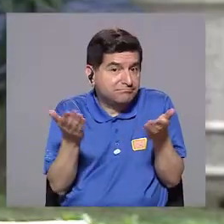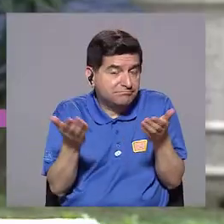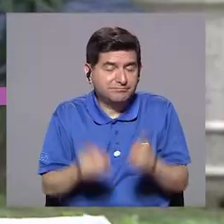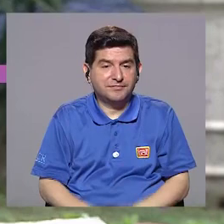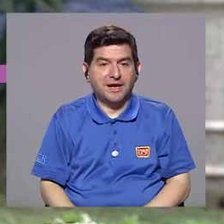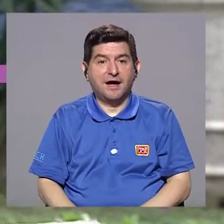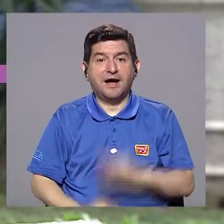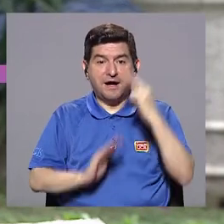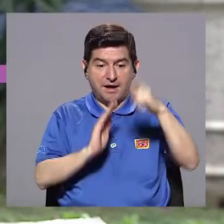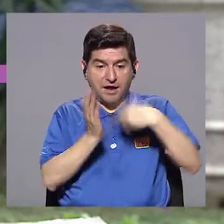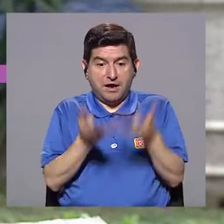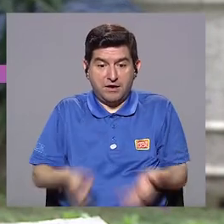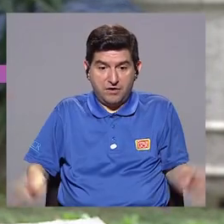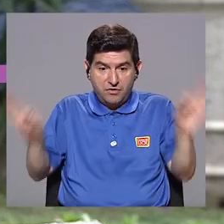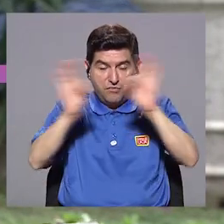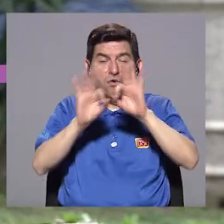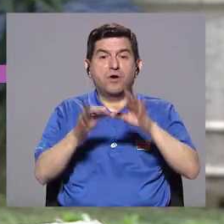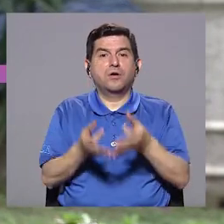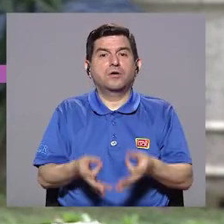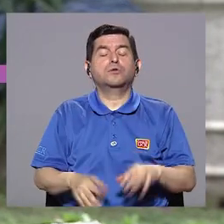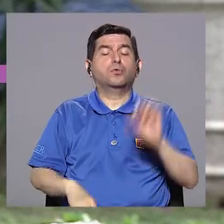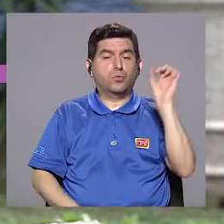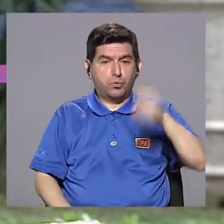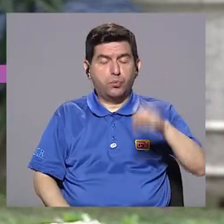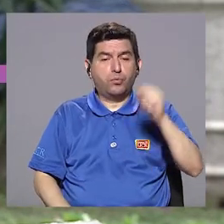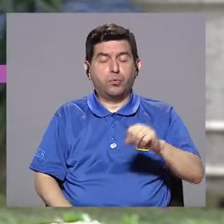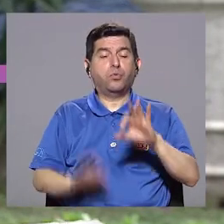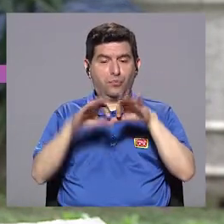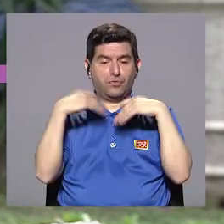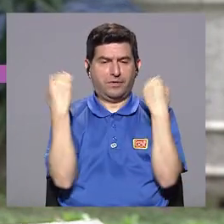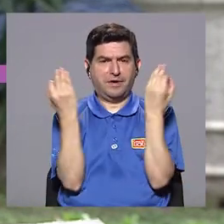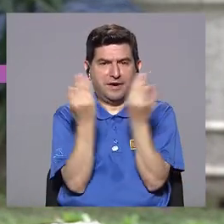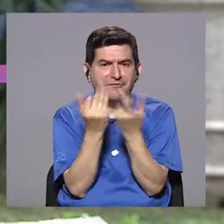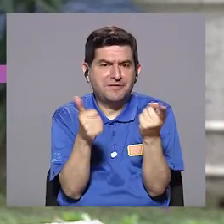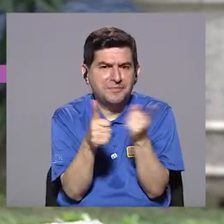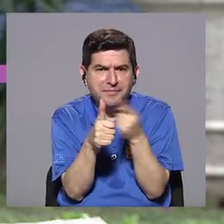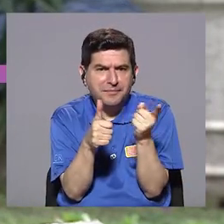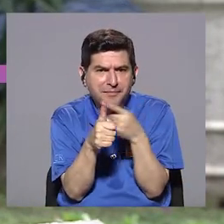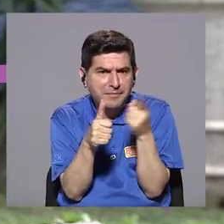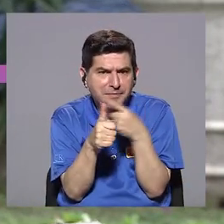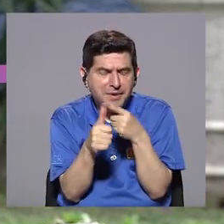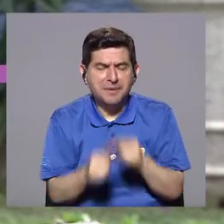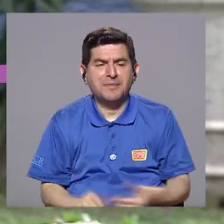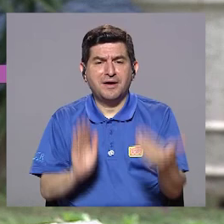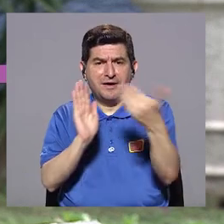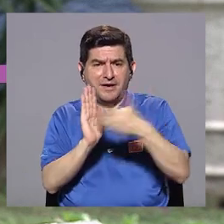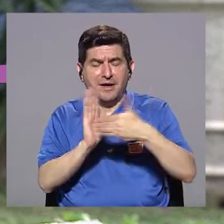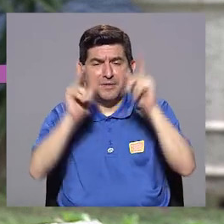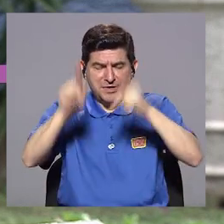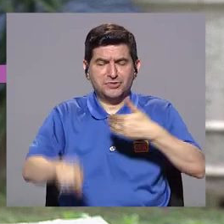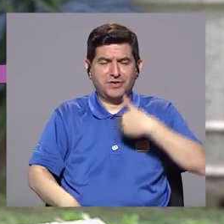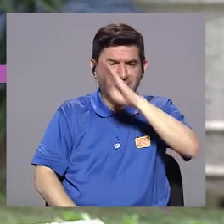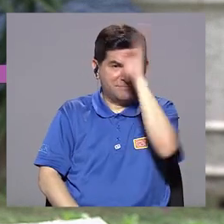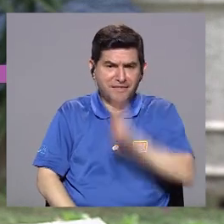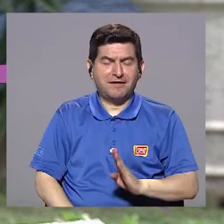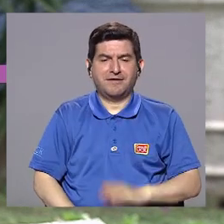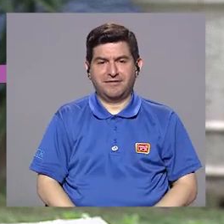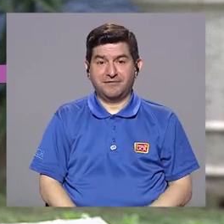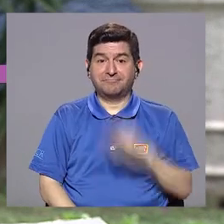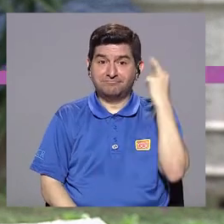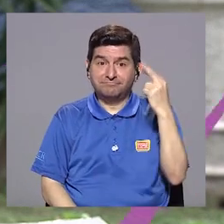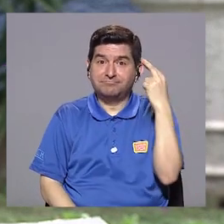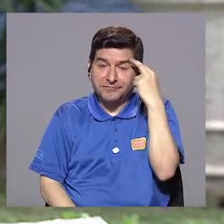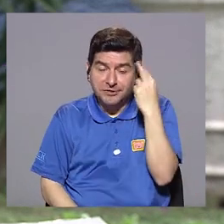El papel de la familia es fundamental. La familia es lo primero que se ve afectado cuando una persona tiene bipolaridad,